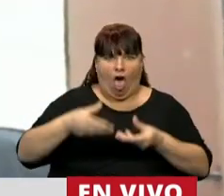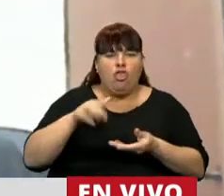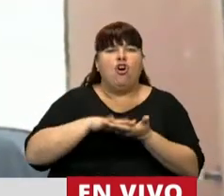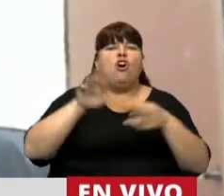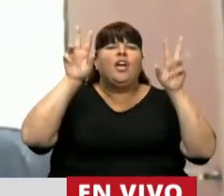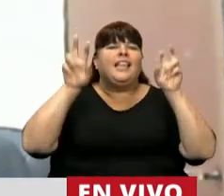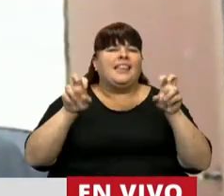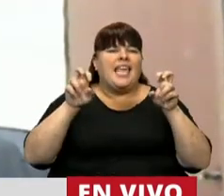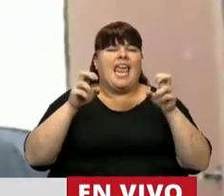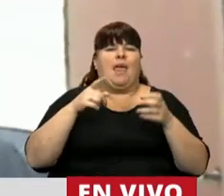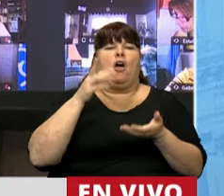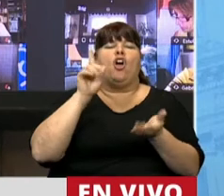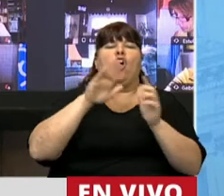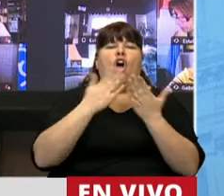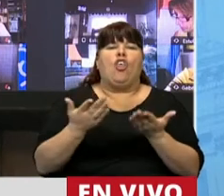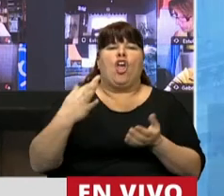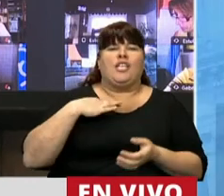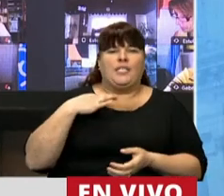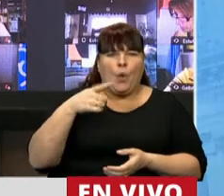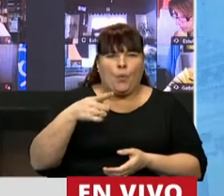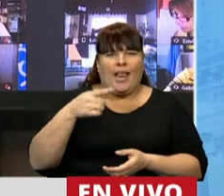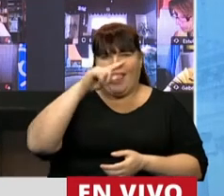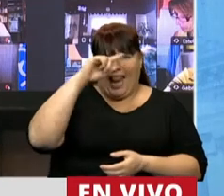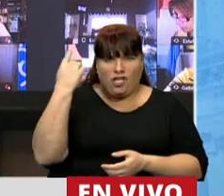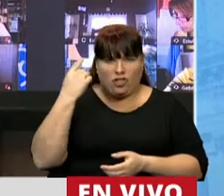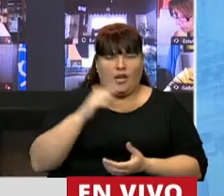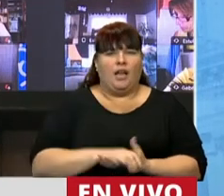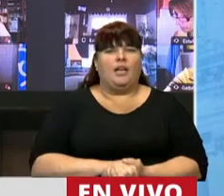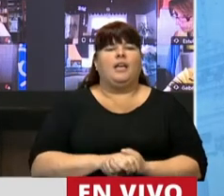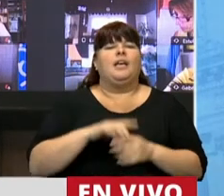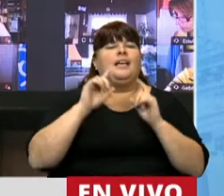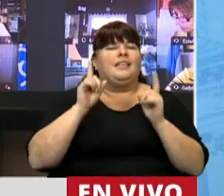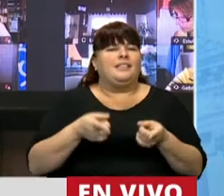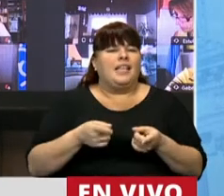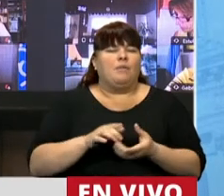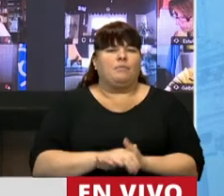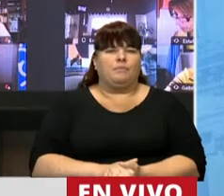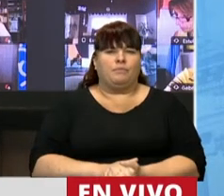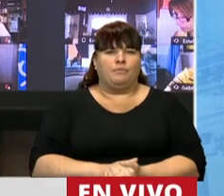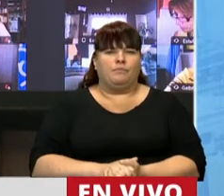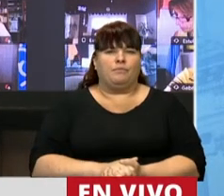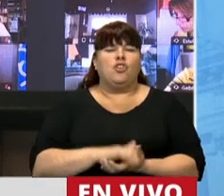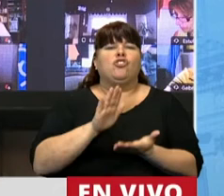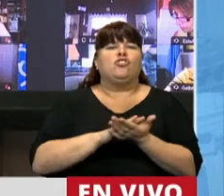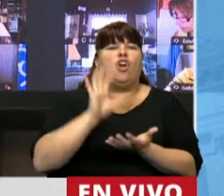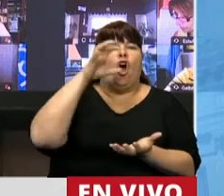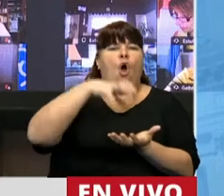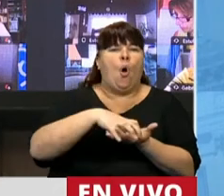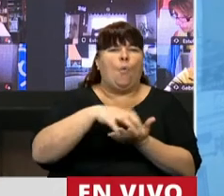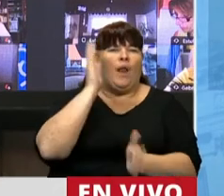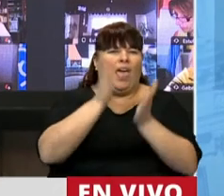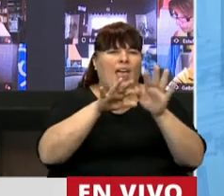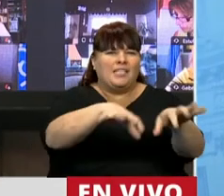refiere a la modificación del Código Civil Comercial de la Nación en cuanto a imprescindibilidad del resarcimiento de los delitos en esa